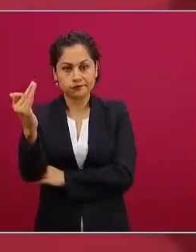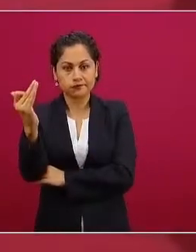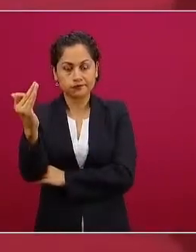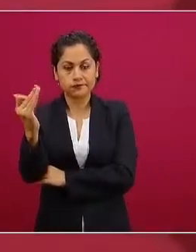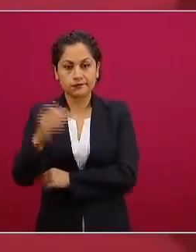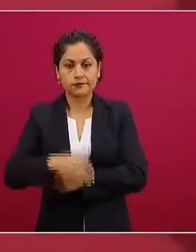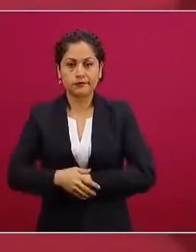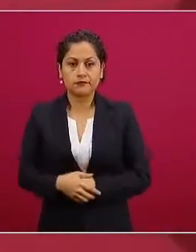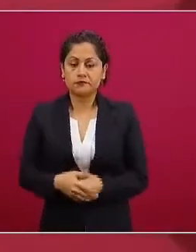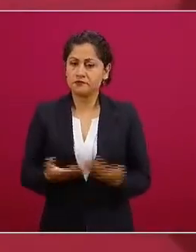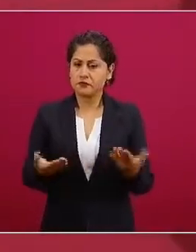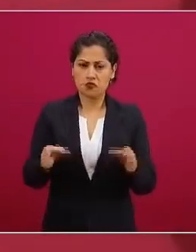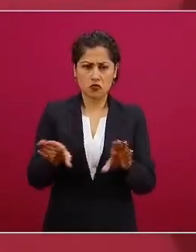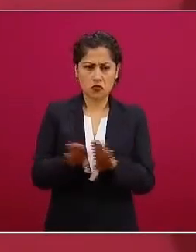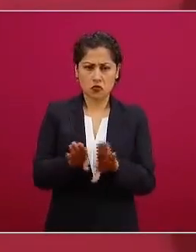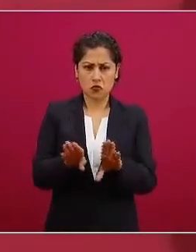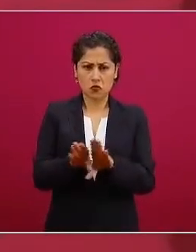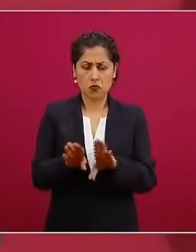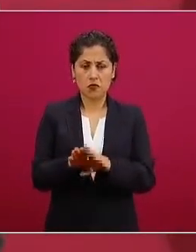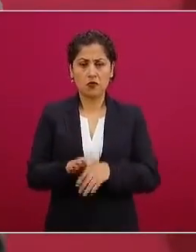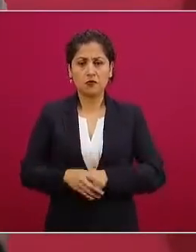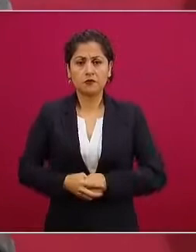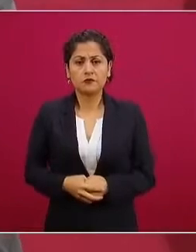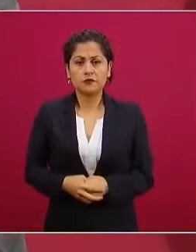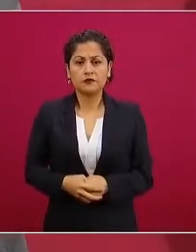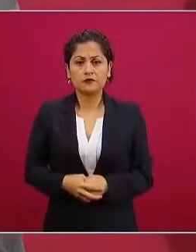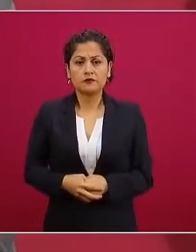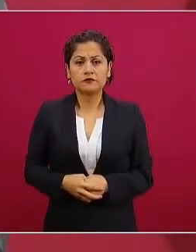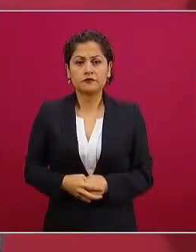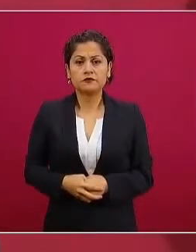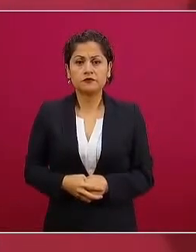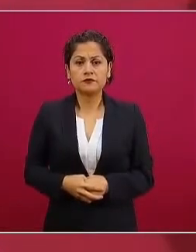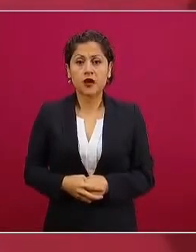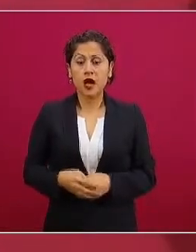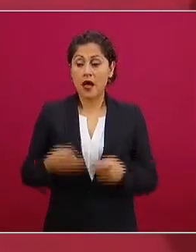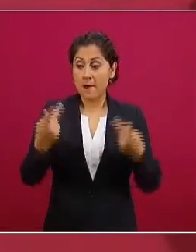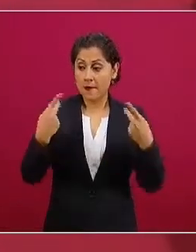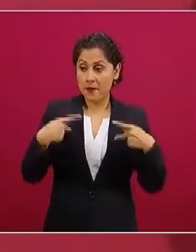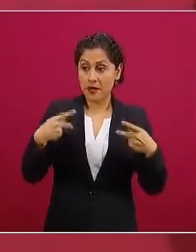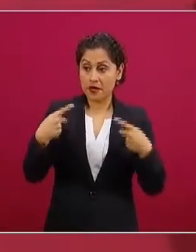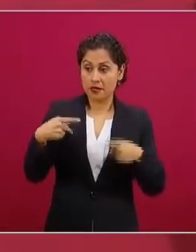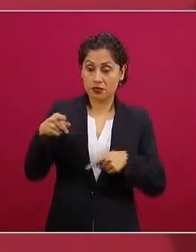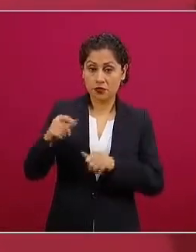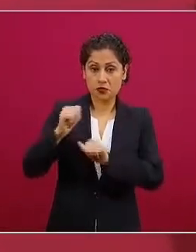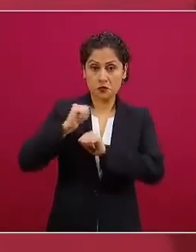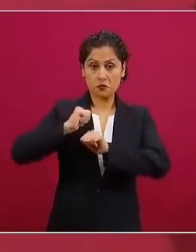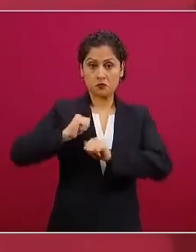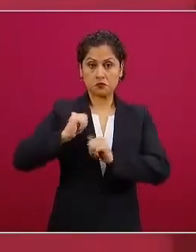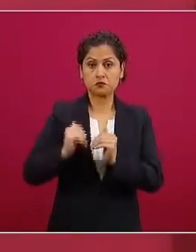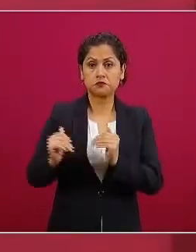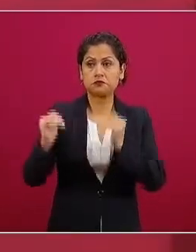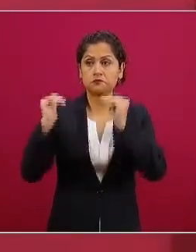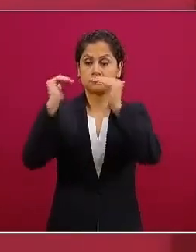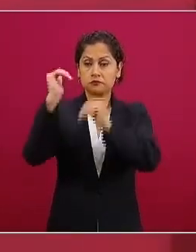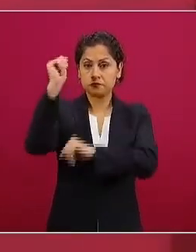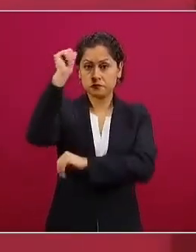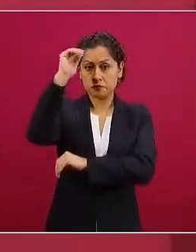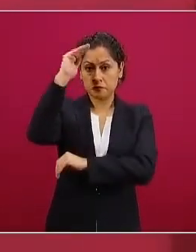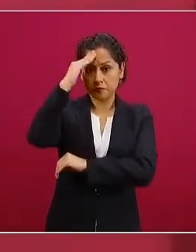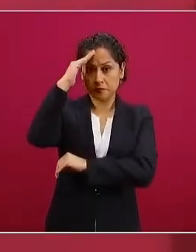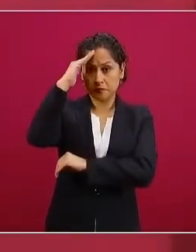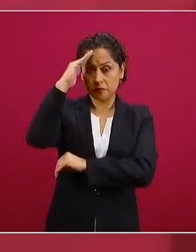Es decir, el que obtenga más ingresos aportará más